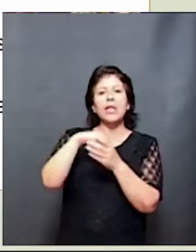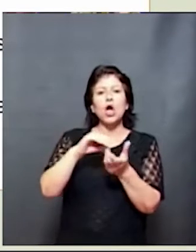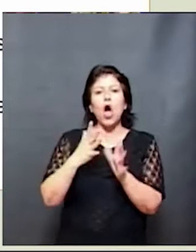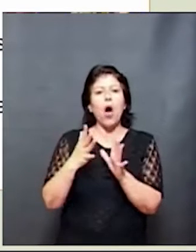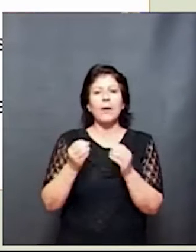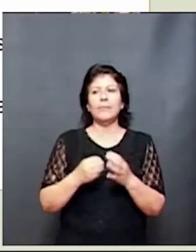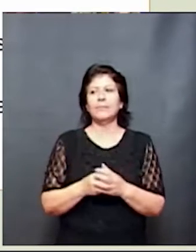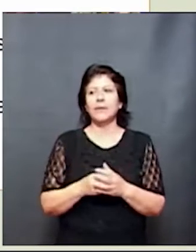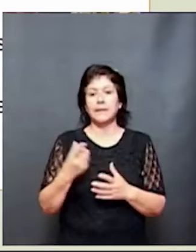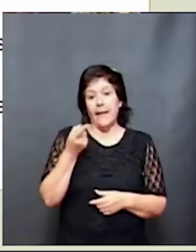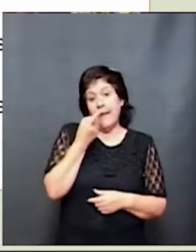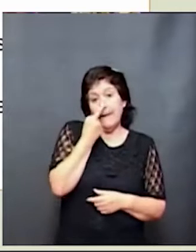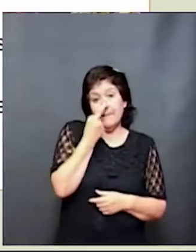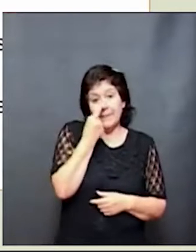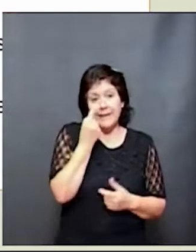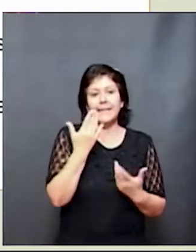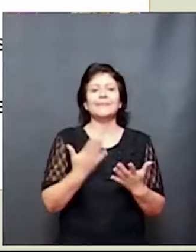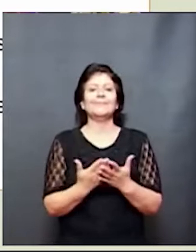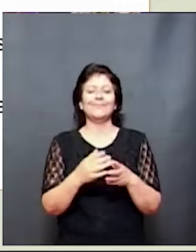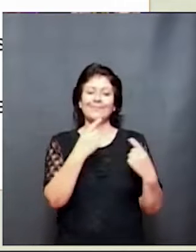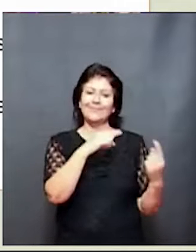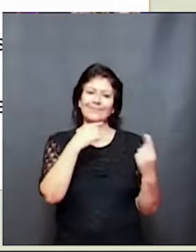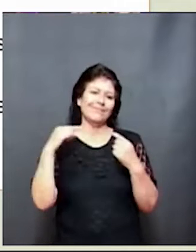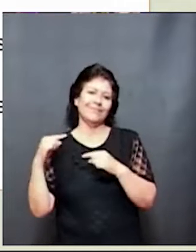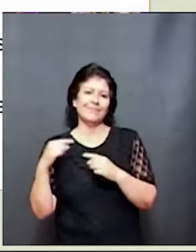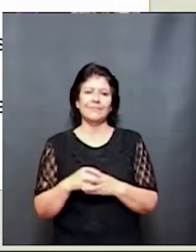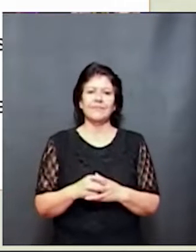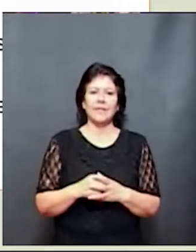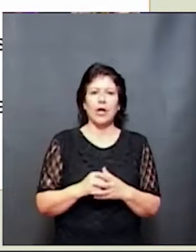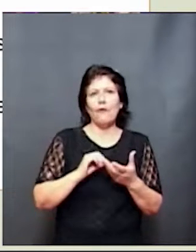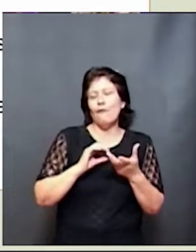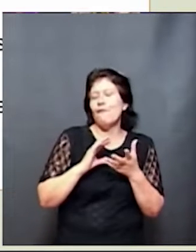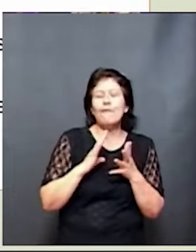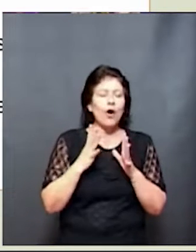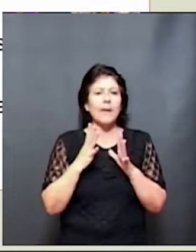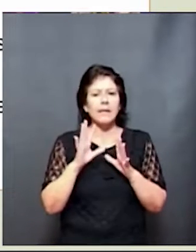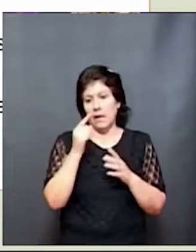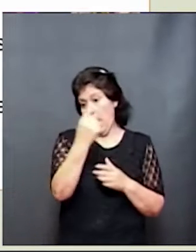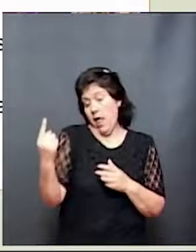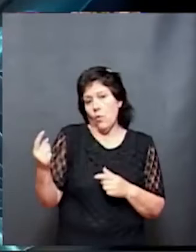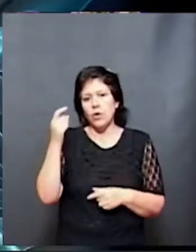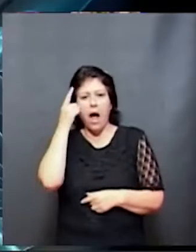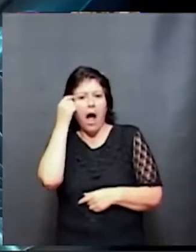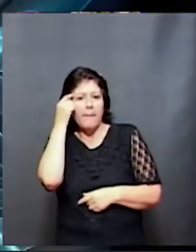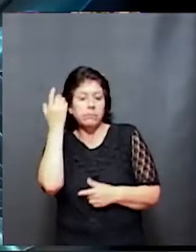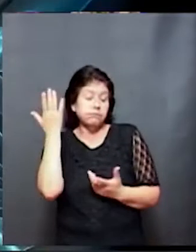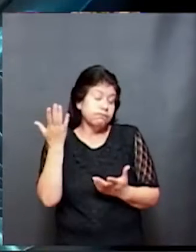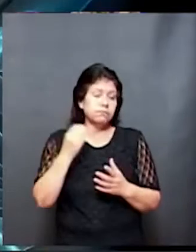variadas, interesantes y atractivas para los diferentes tipos de estilos de aprendizaje que tenemos dentro de una aula.